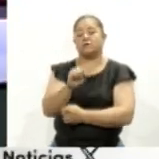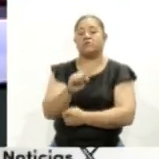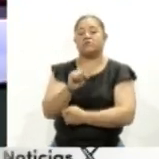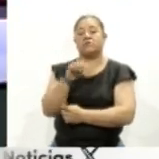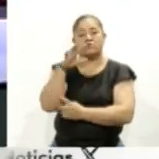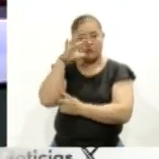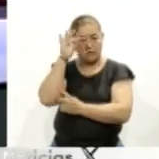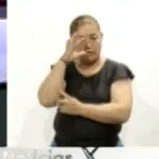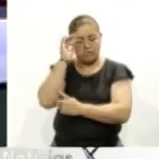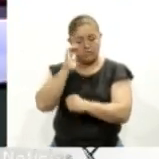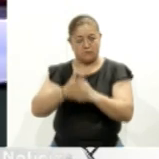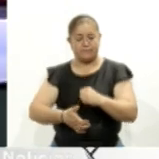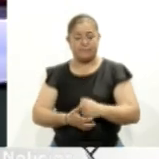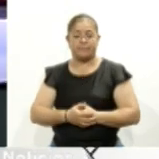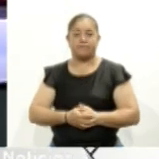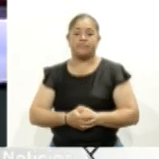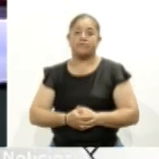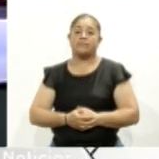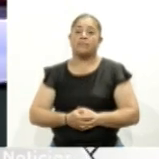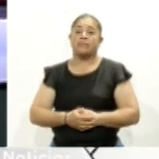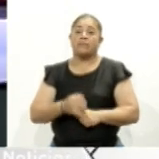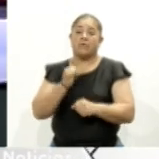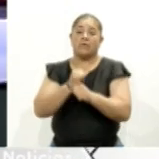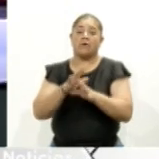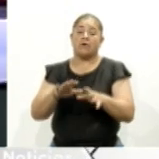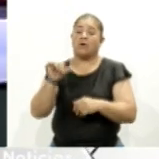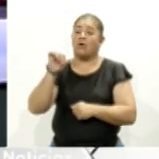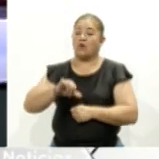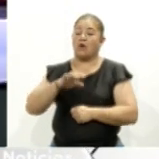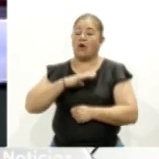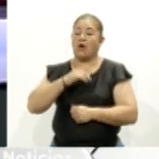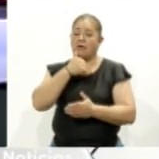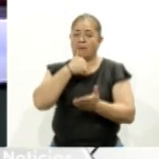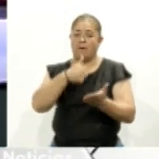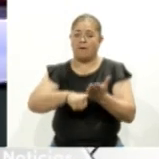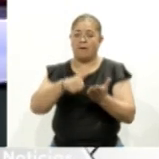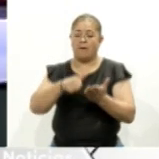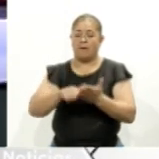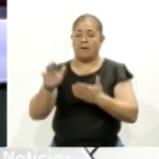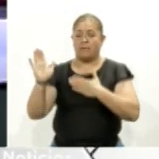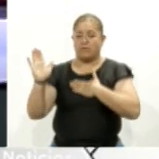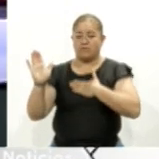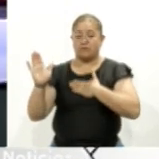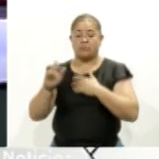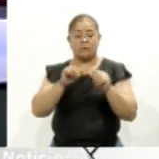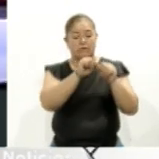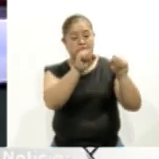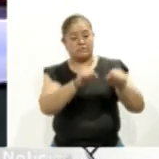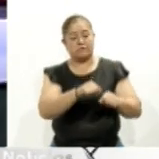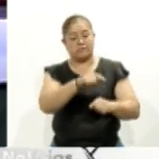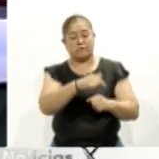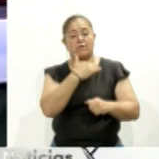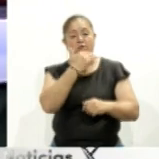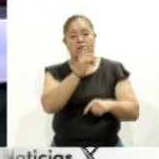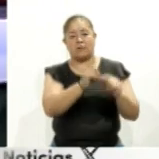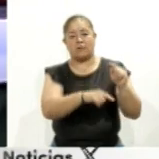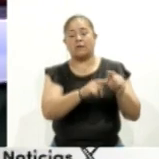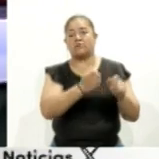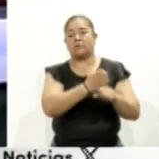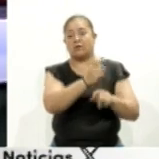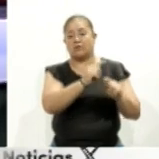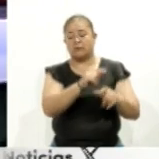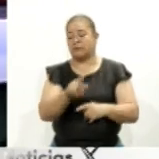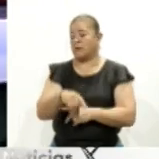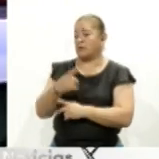Y en información relacionada, el día de hoy se firmó una carta compromiso entre el sistema anticorrupción del Estado de Tlaxcala